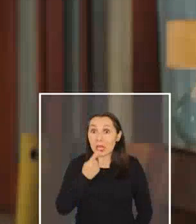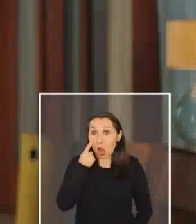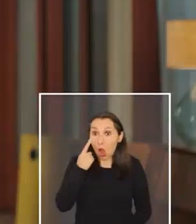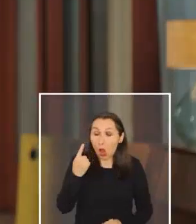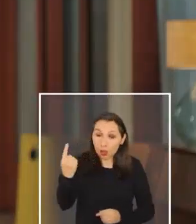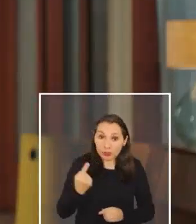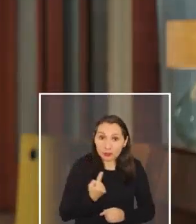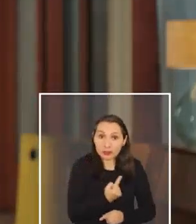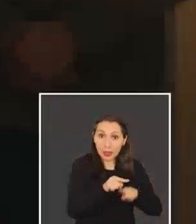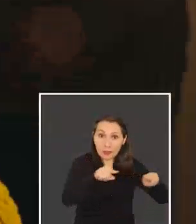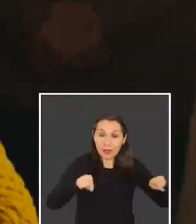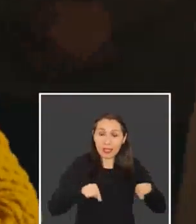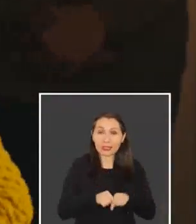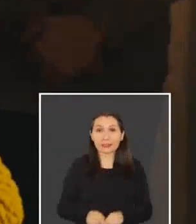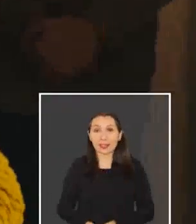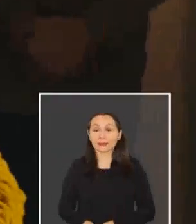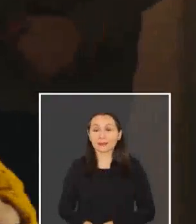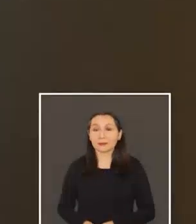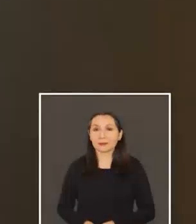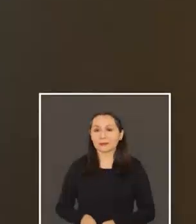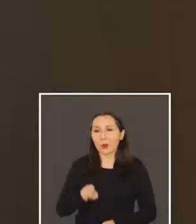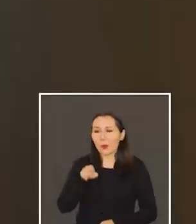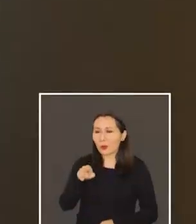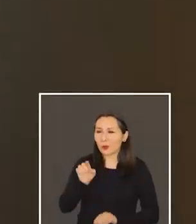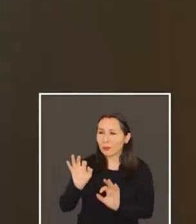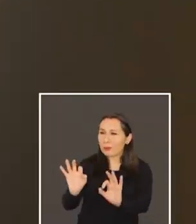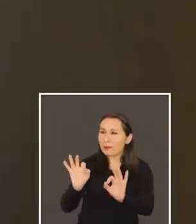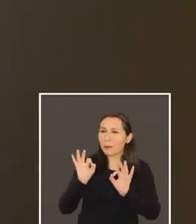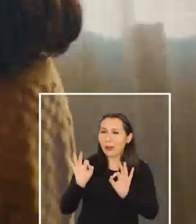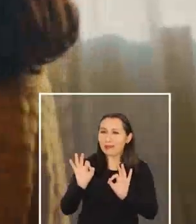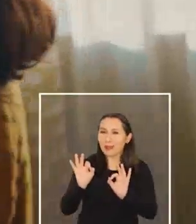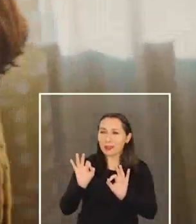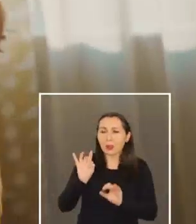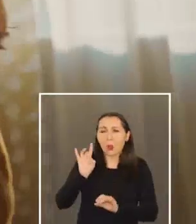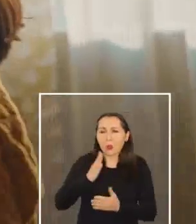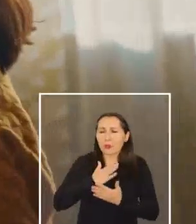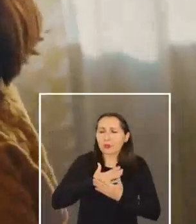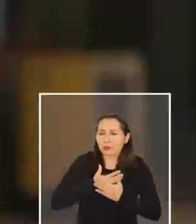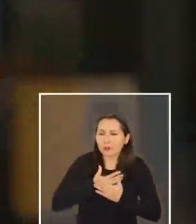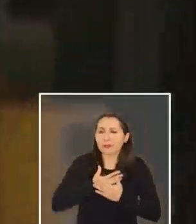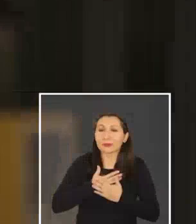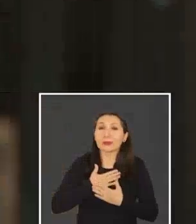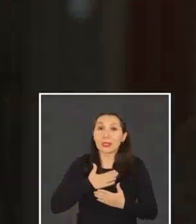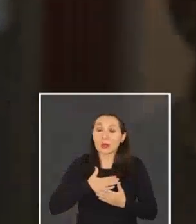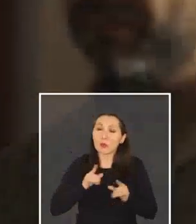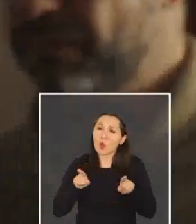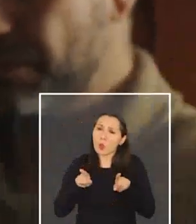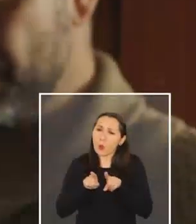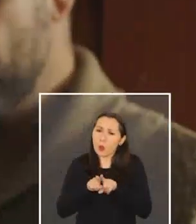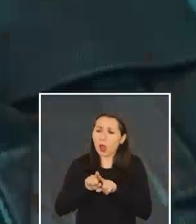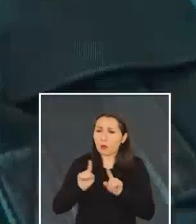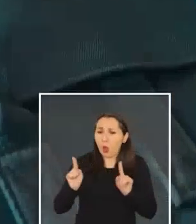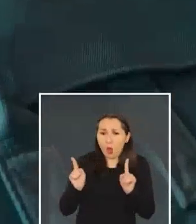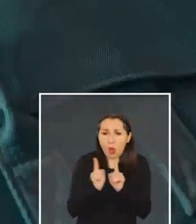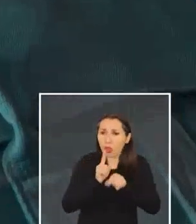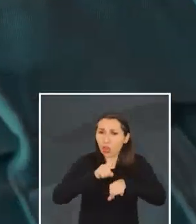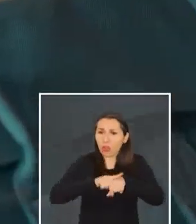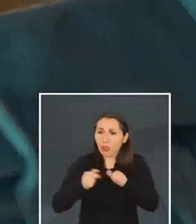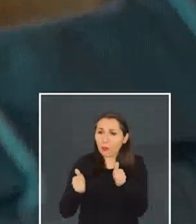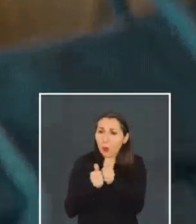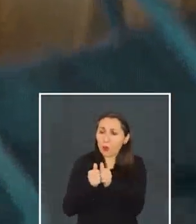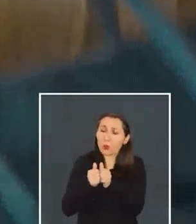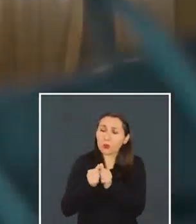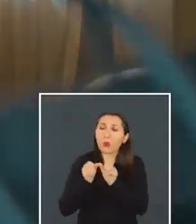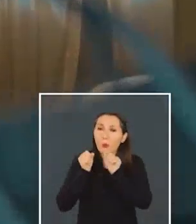¿Quieres conocer tu pieza? Tú fuiste perfecta y lo único que espero es que a pesar de haber sido por solo un